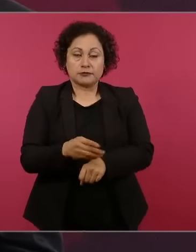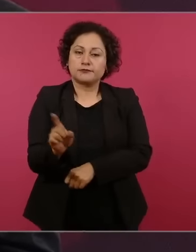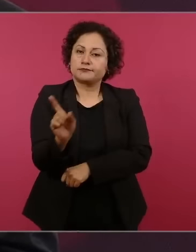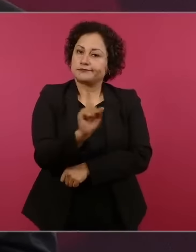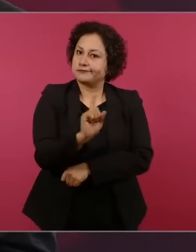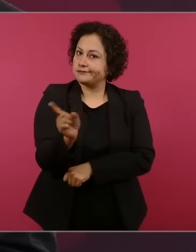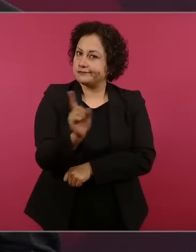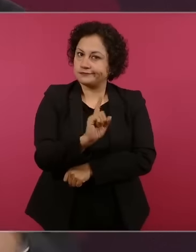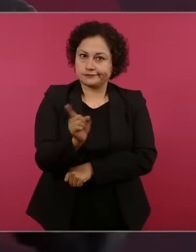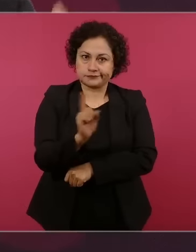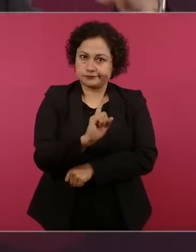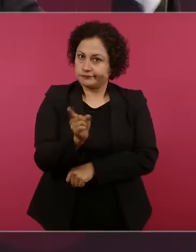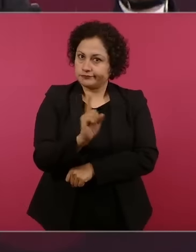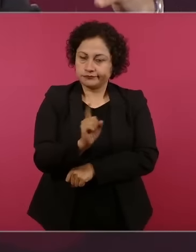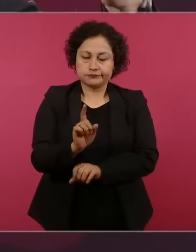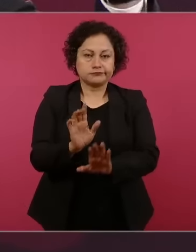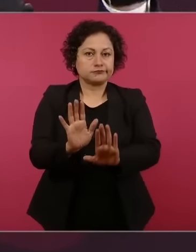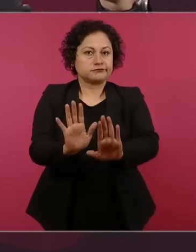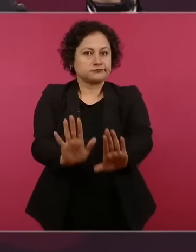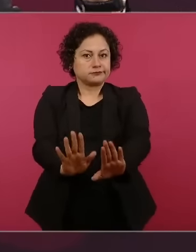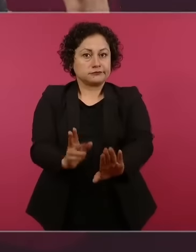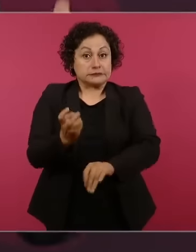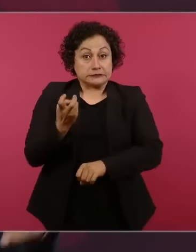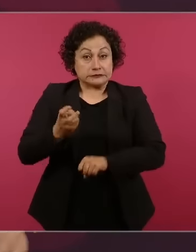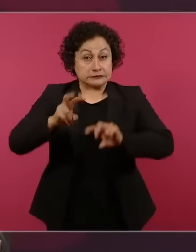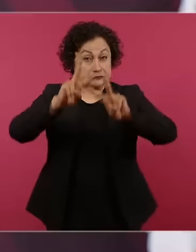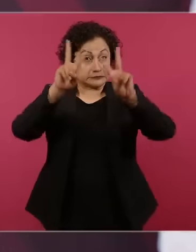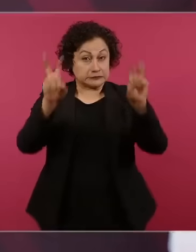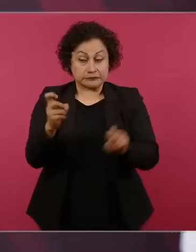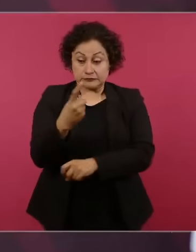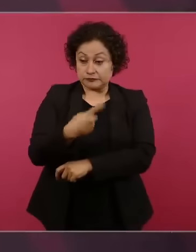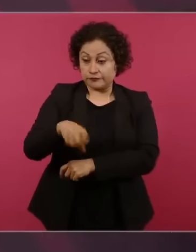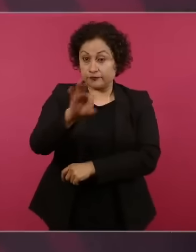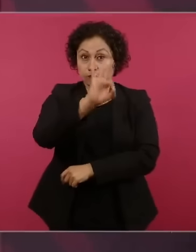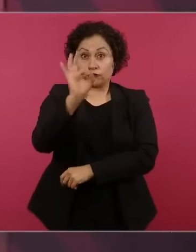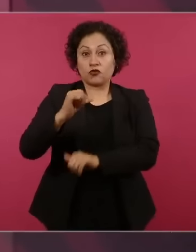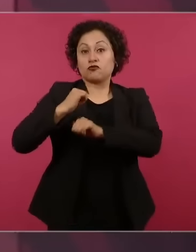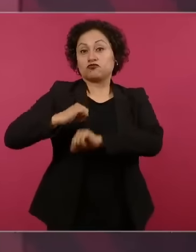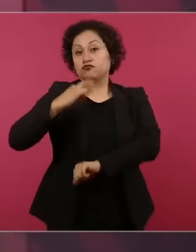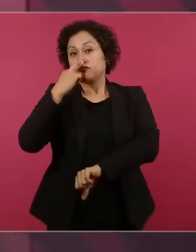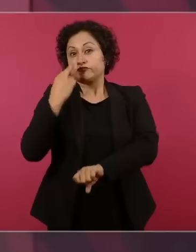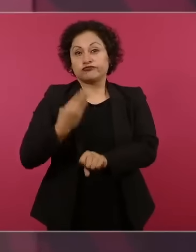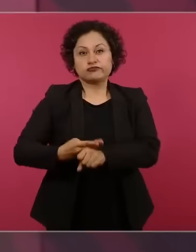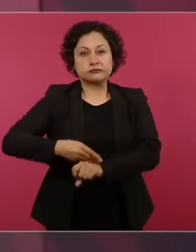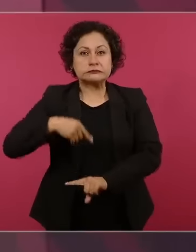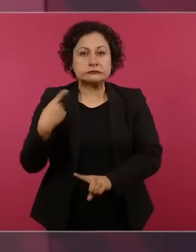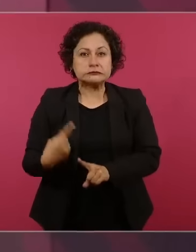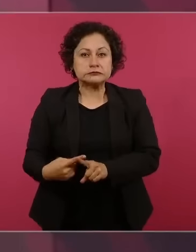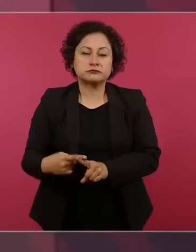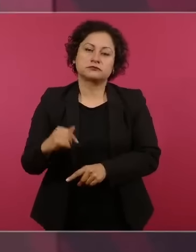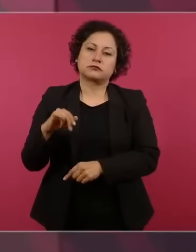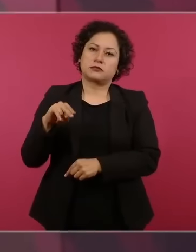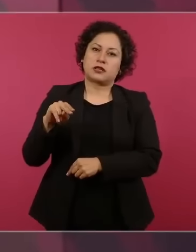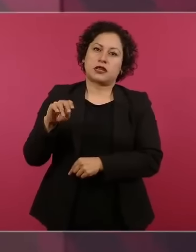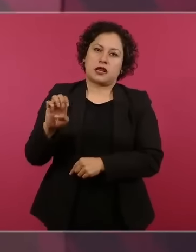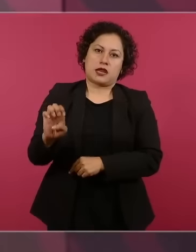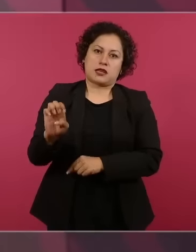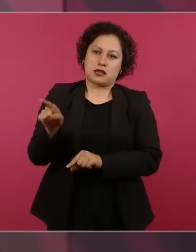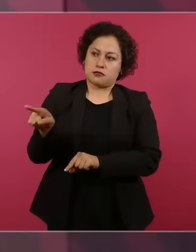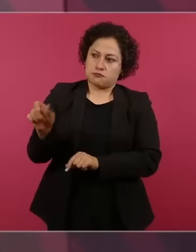y nosotros lo que estamos haciendo es ayudando, orientando, informando,